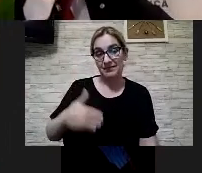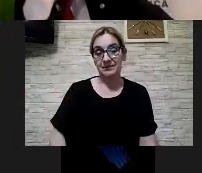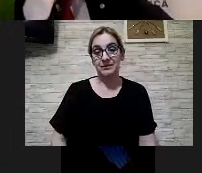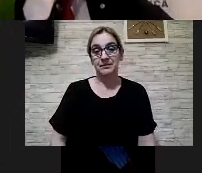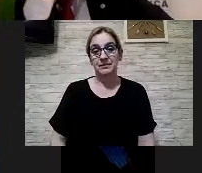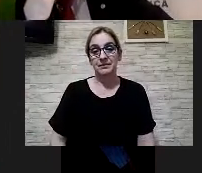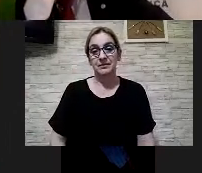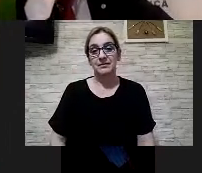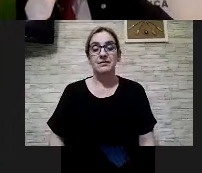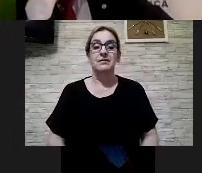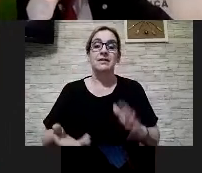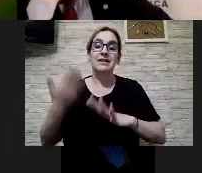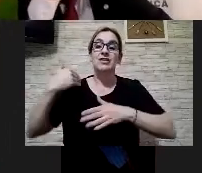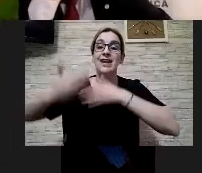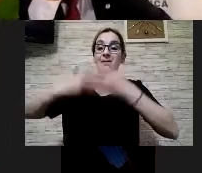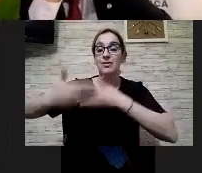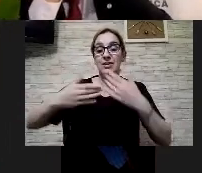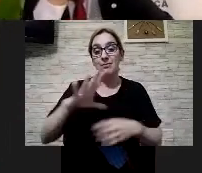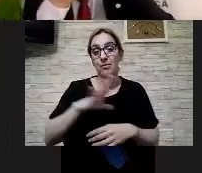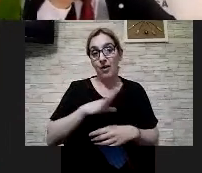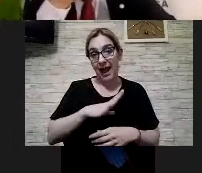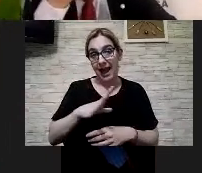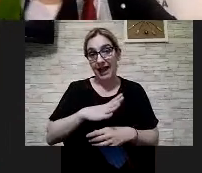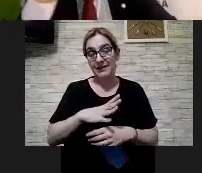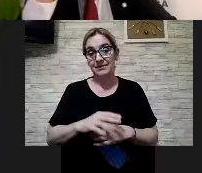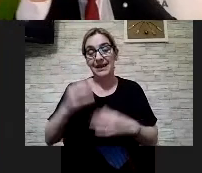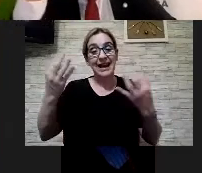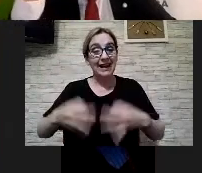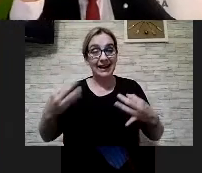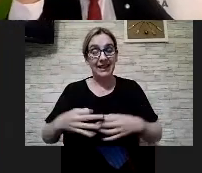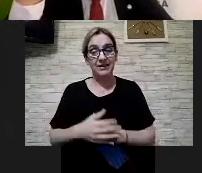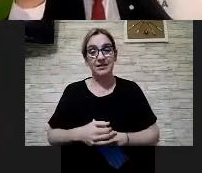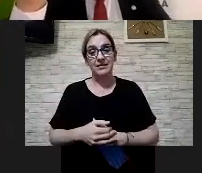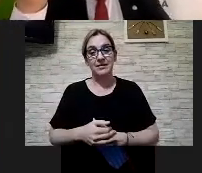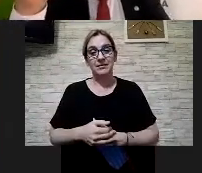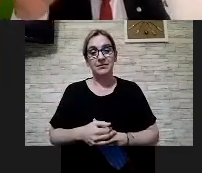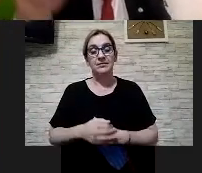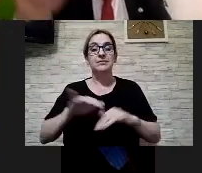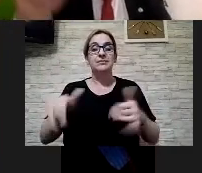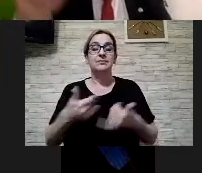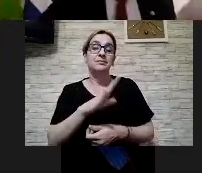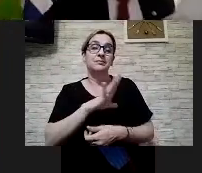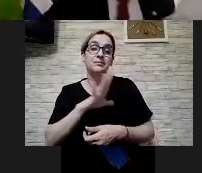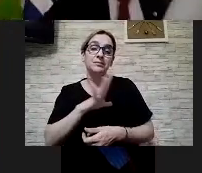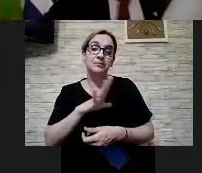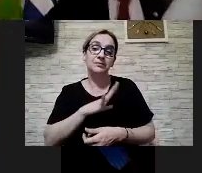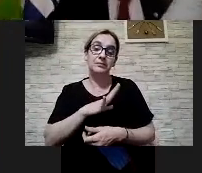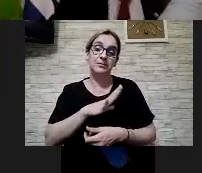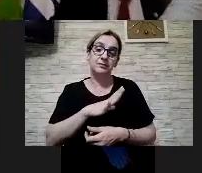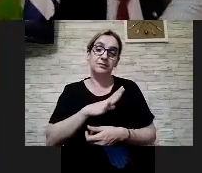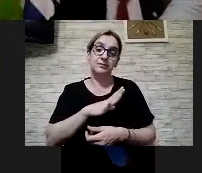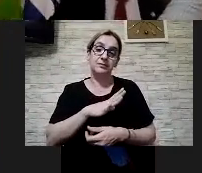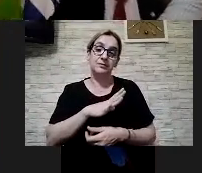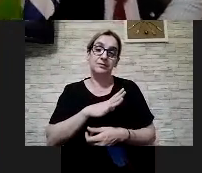digamos centrales en este proceso de su propia realidad entonces bueno ahí quizás tenemos el punto punto uno